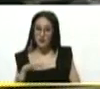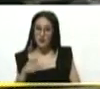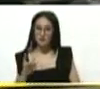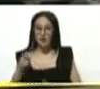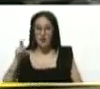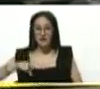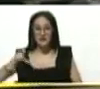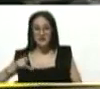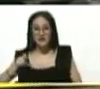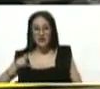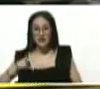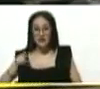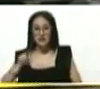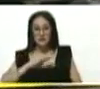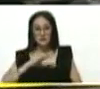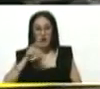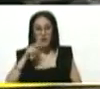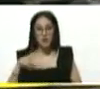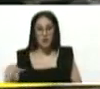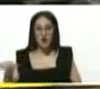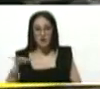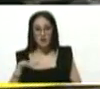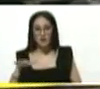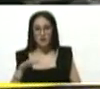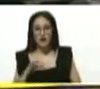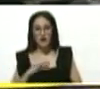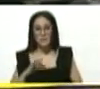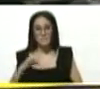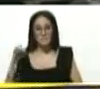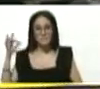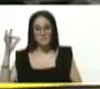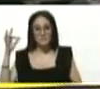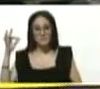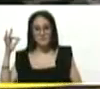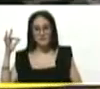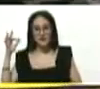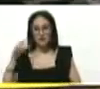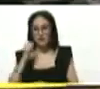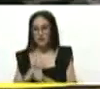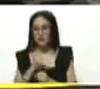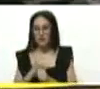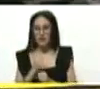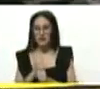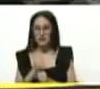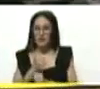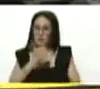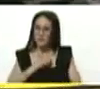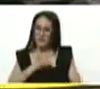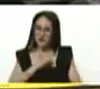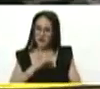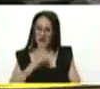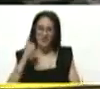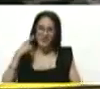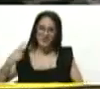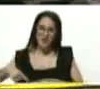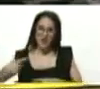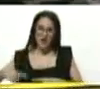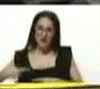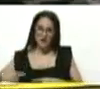necesidades del pueblo. El espíritu del trabajo perseverante, diario.